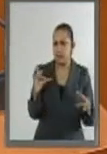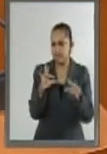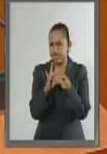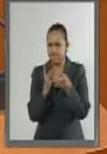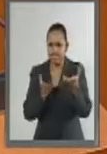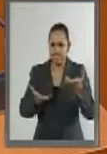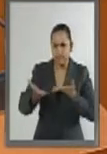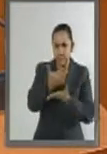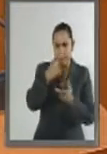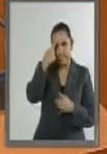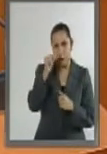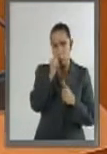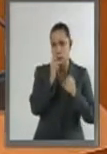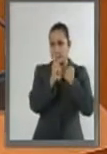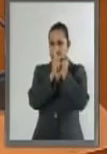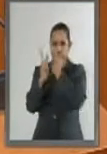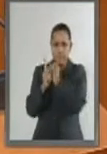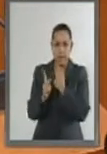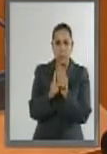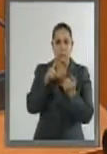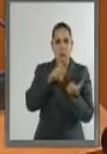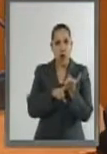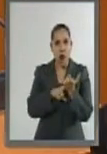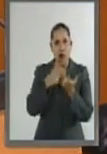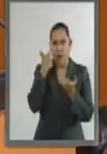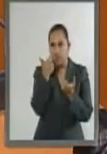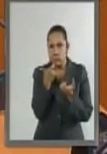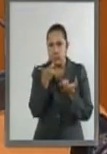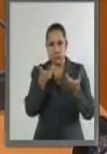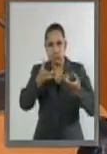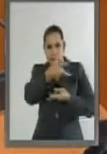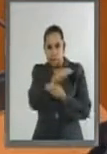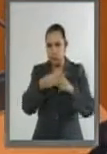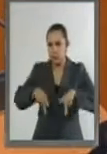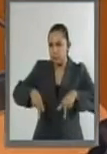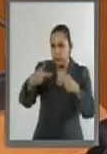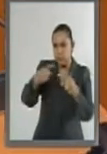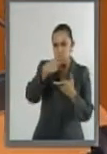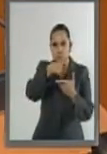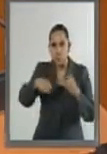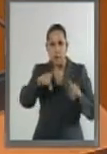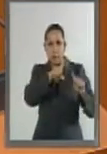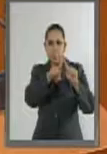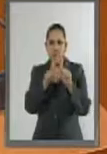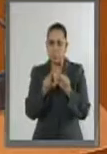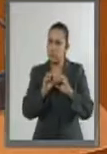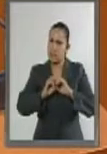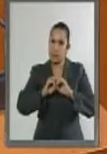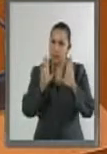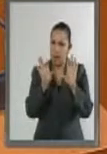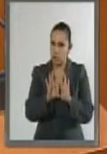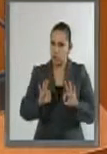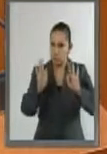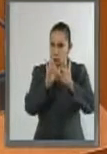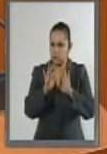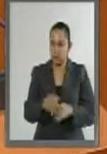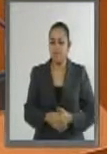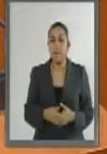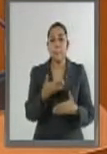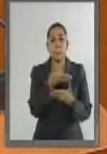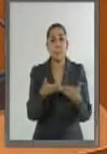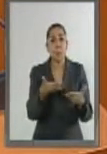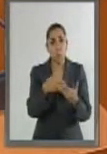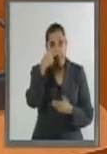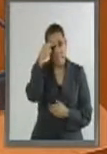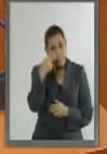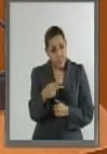internacional. México hoy tiene una economía sólida, con una gran experiencia y